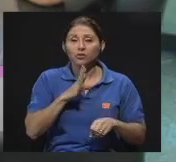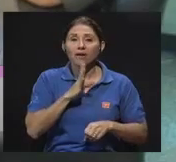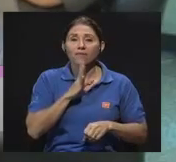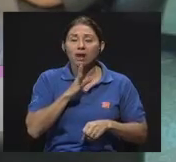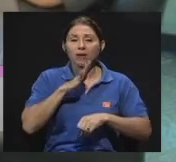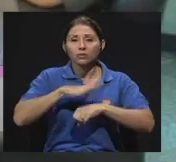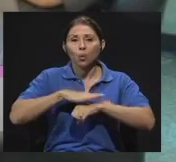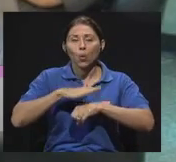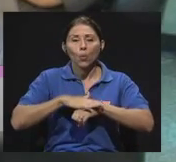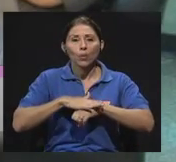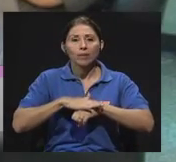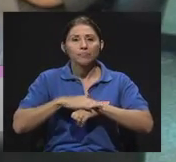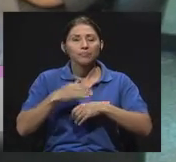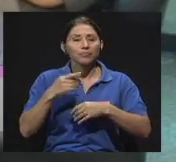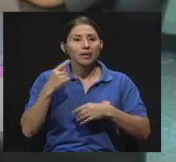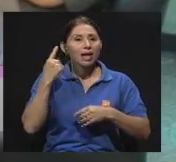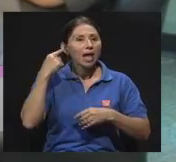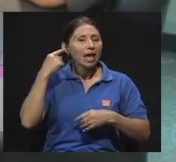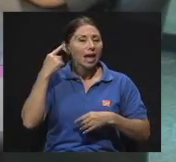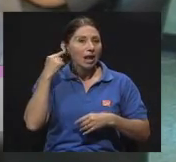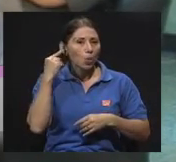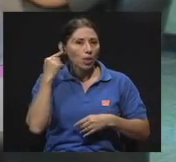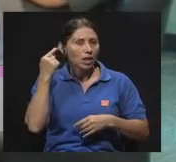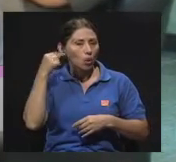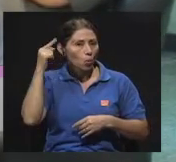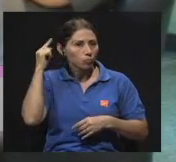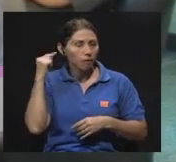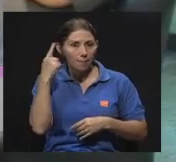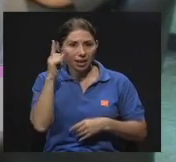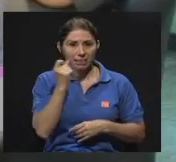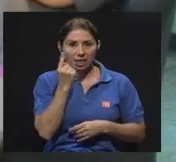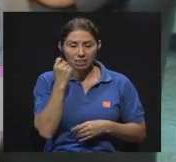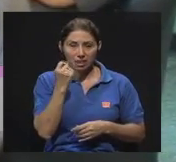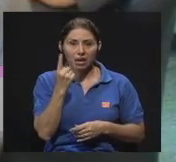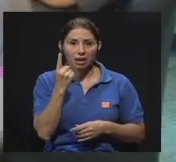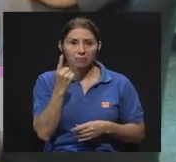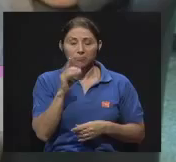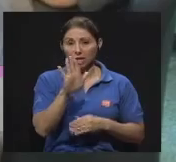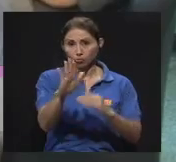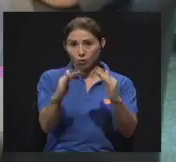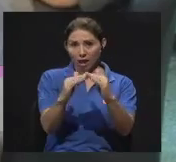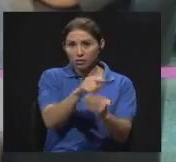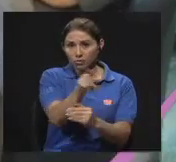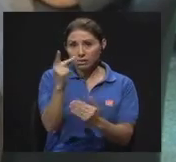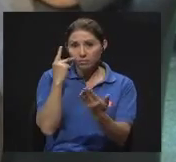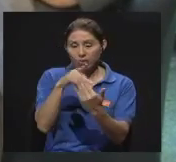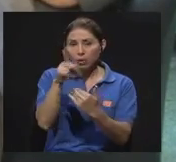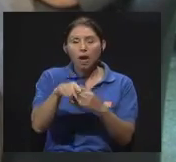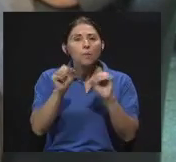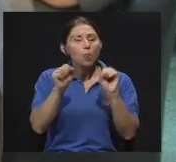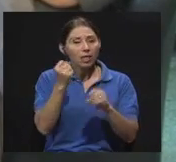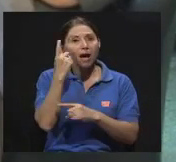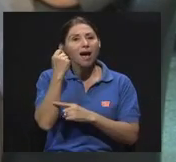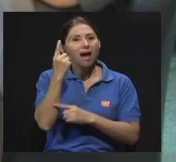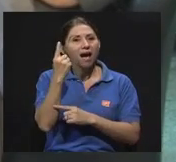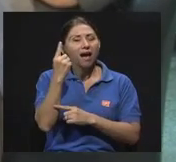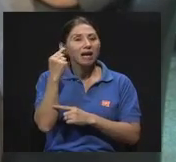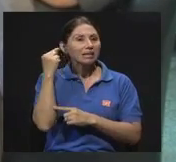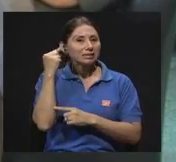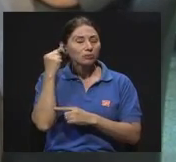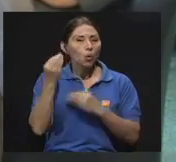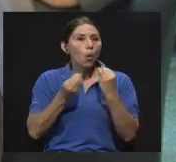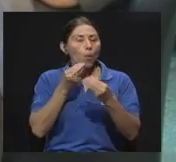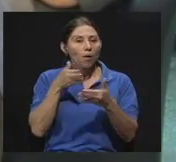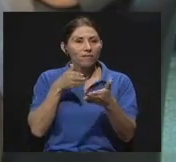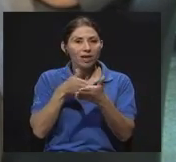acerca un poco del oído para comprender un poco, y ahí en casa los televidentes, comprender un poco la estructura y qué es lo que se afecta y cómo no se